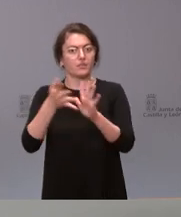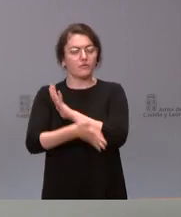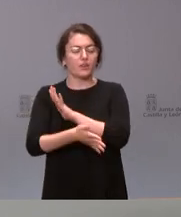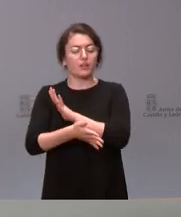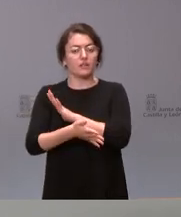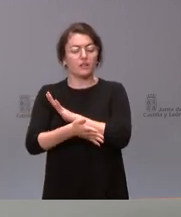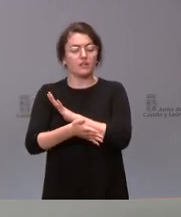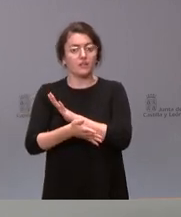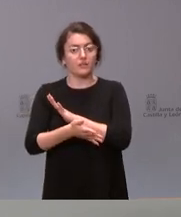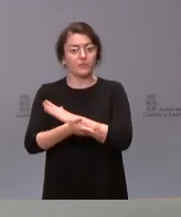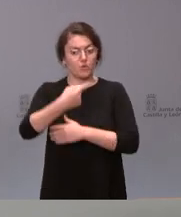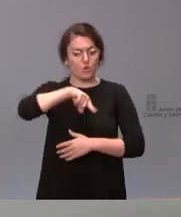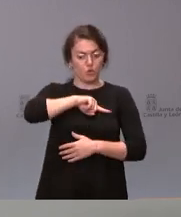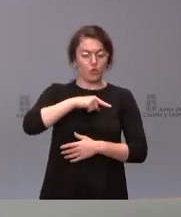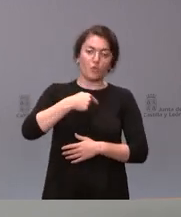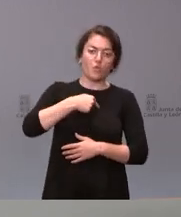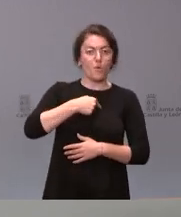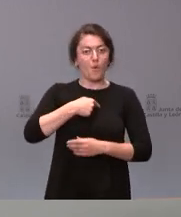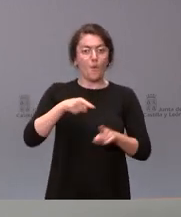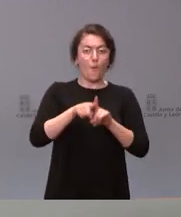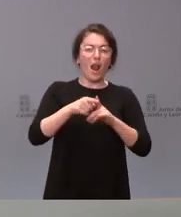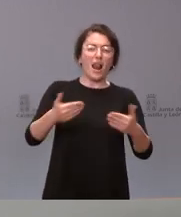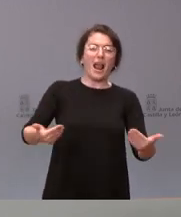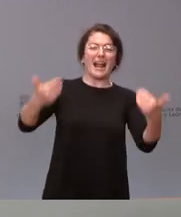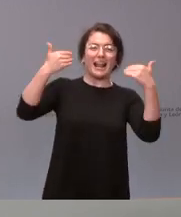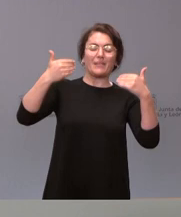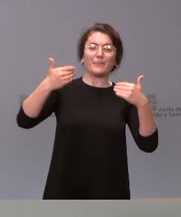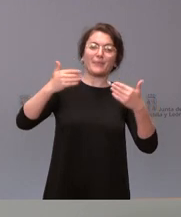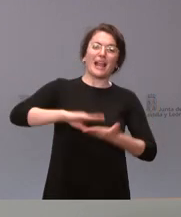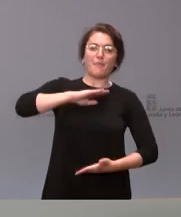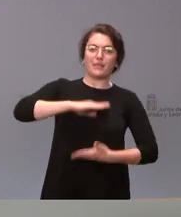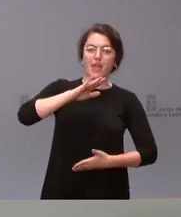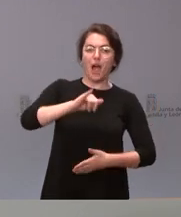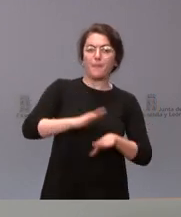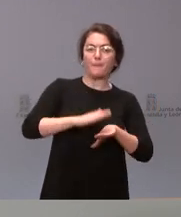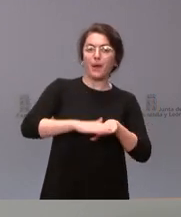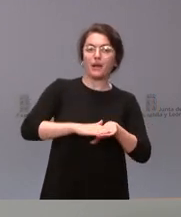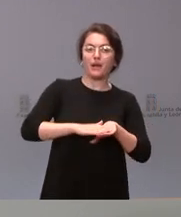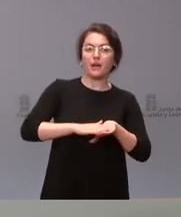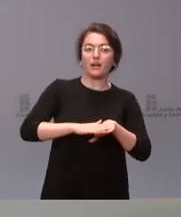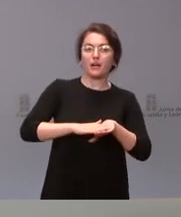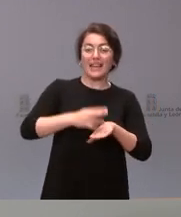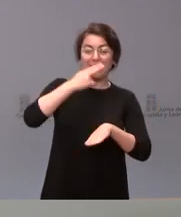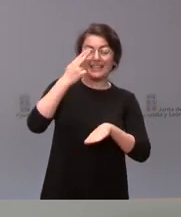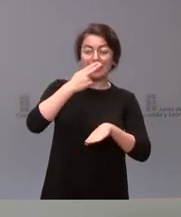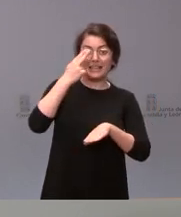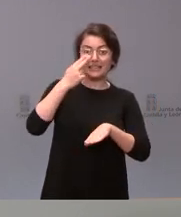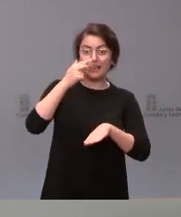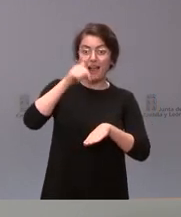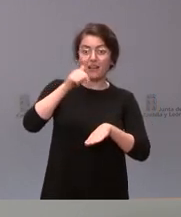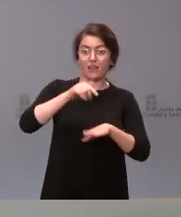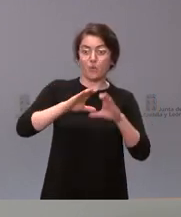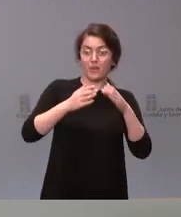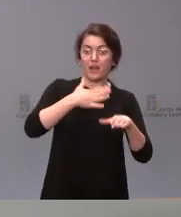que nosotros jurídicamente tengamos alguna capacidad en torno a la defensa de esos intereses de nuestra comunidad frente al